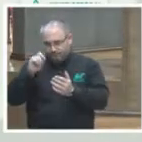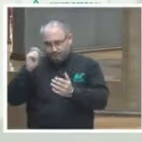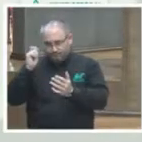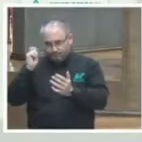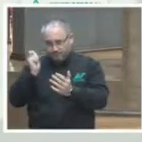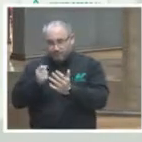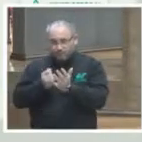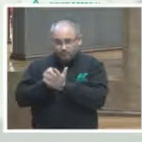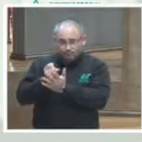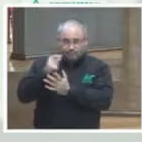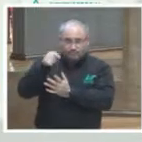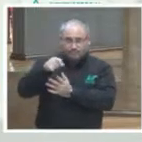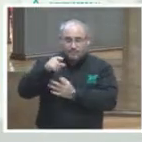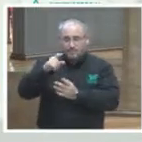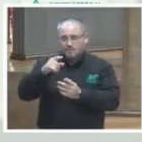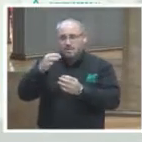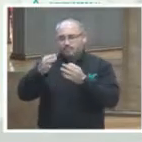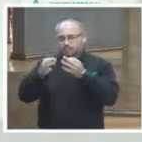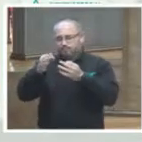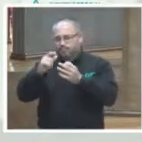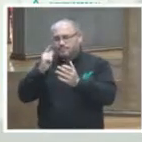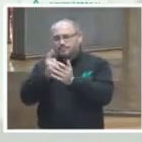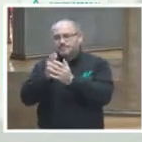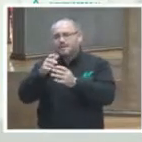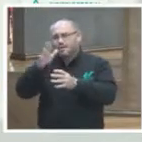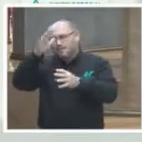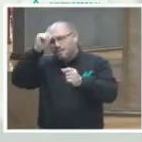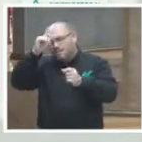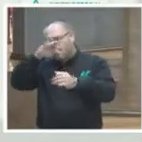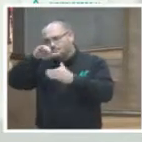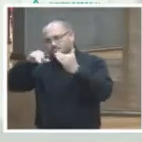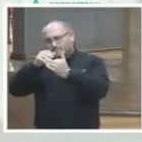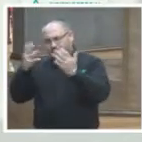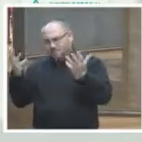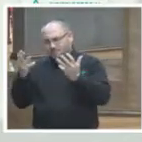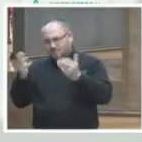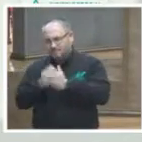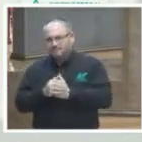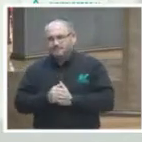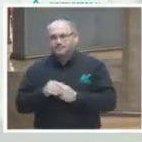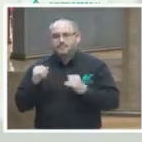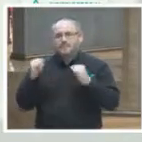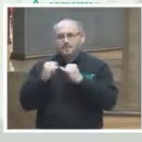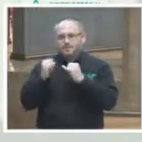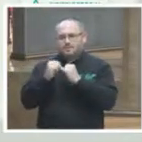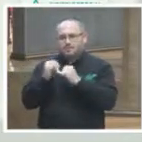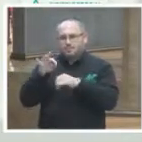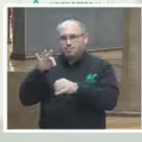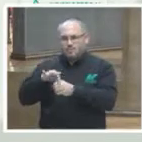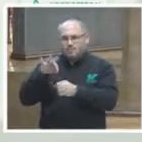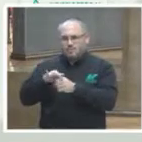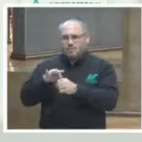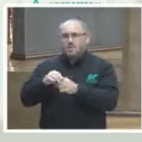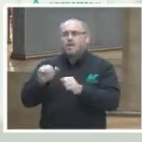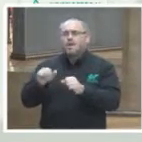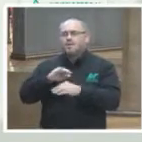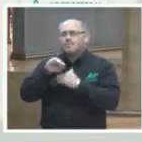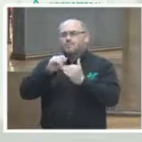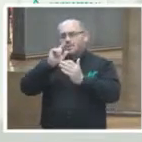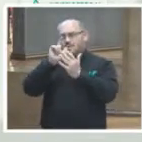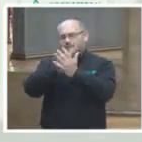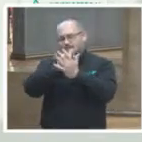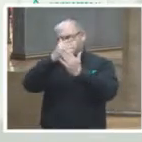tesis jurisprudencia los acuerdos generales del del instituto electoral y la legislación